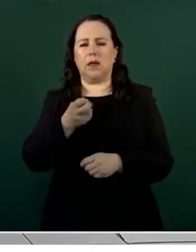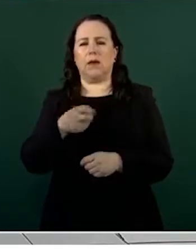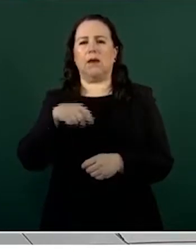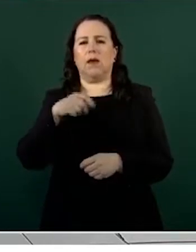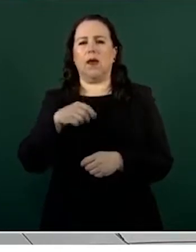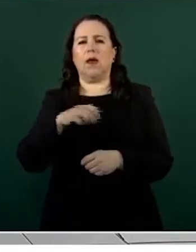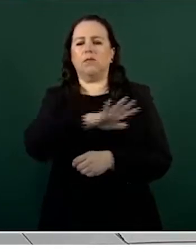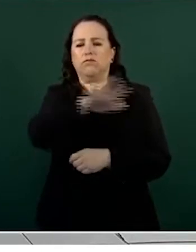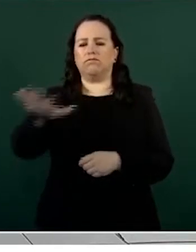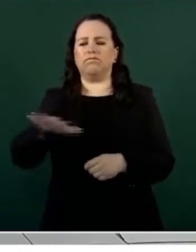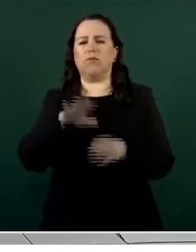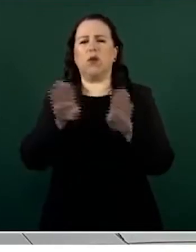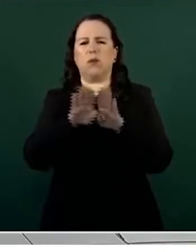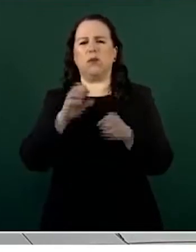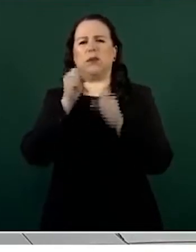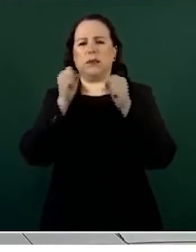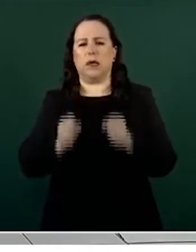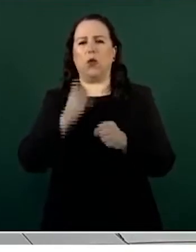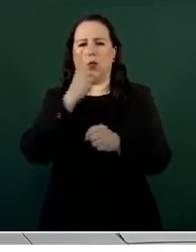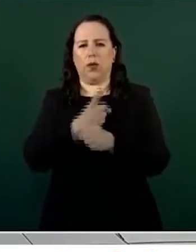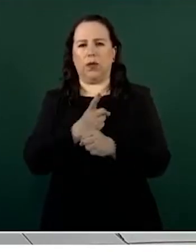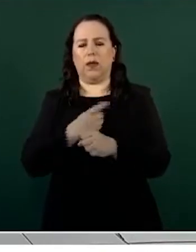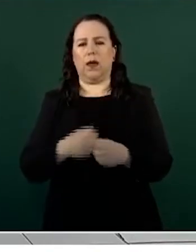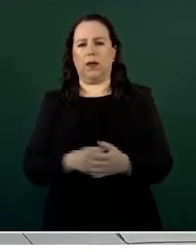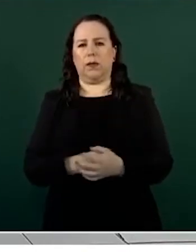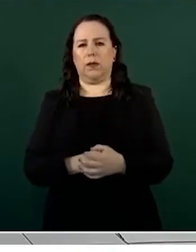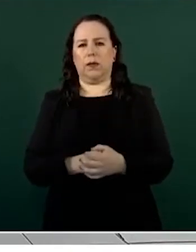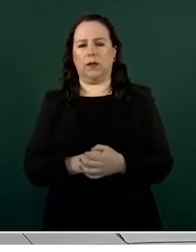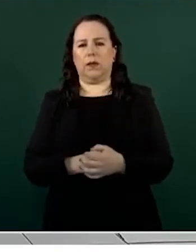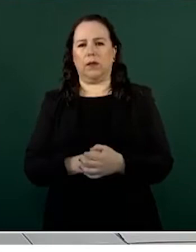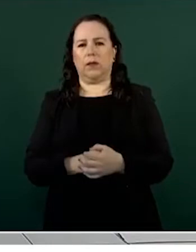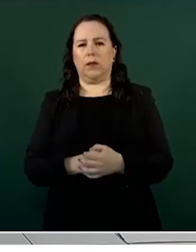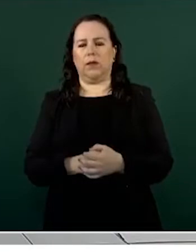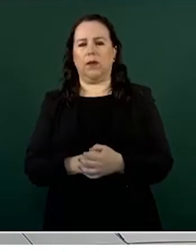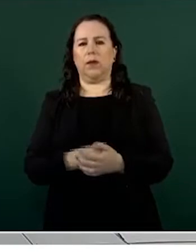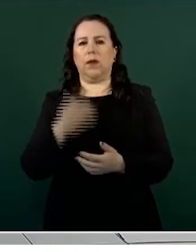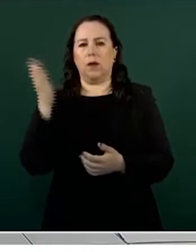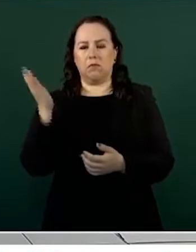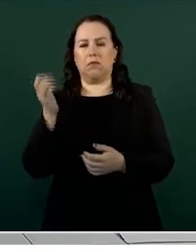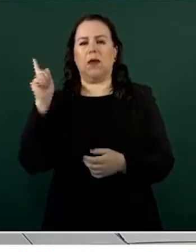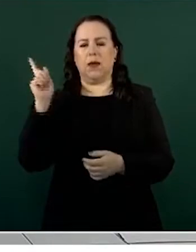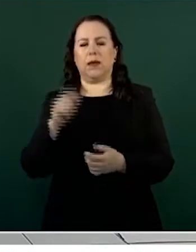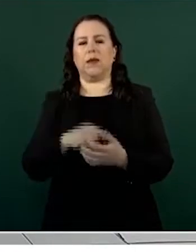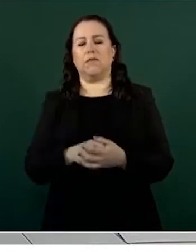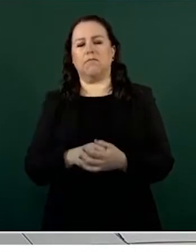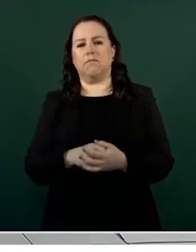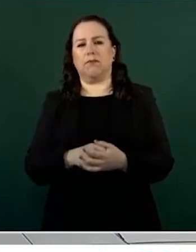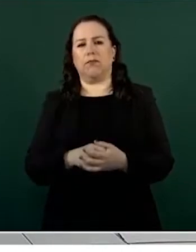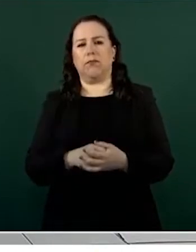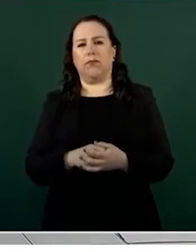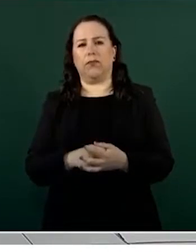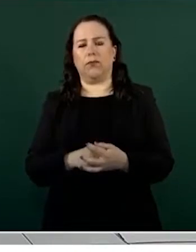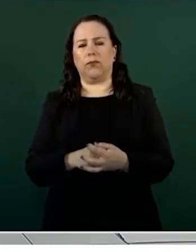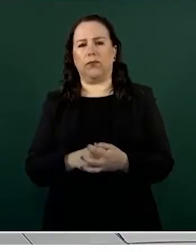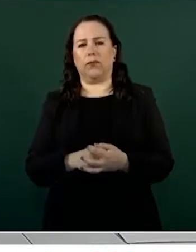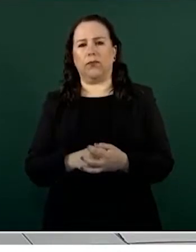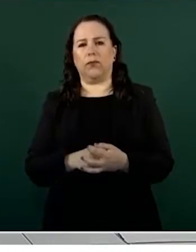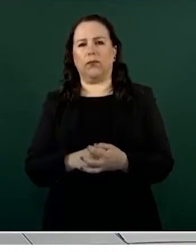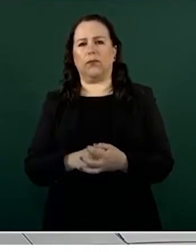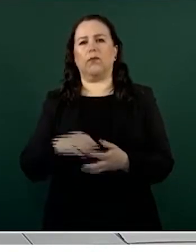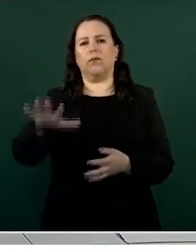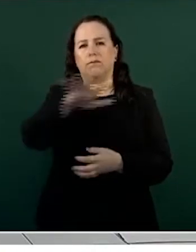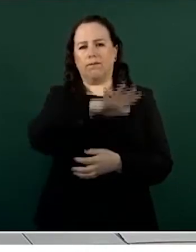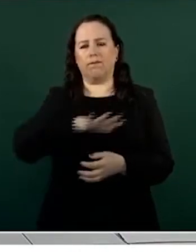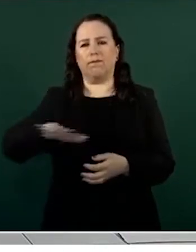Adelante, por favor, con la presentación. Aquí tenemos la presentación donde ubicamos una población de